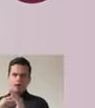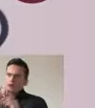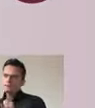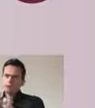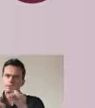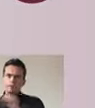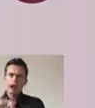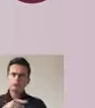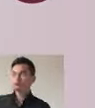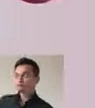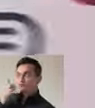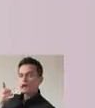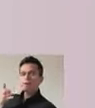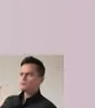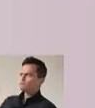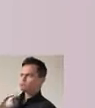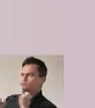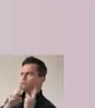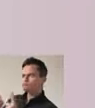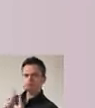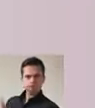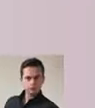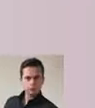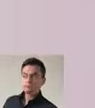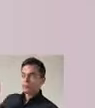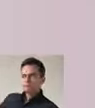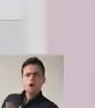favor responda a las preguntas. La